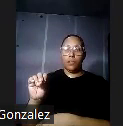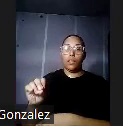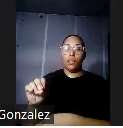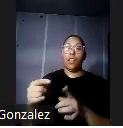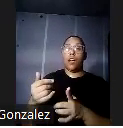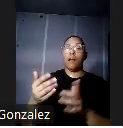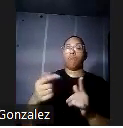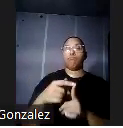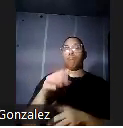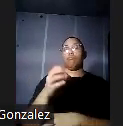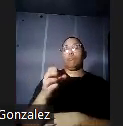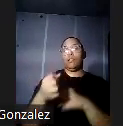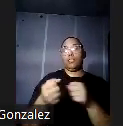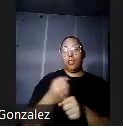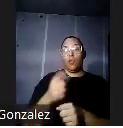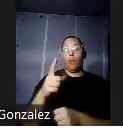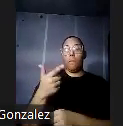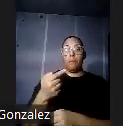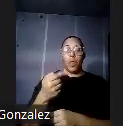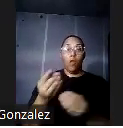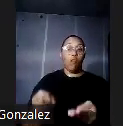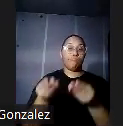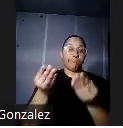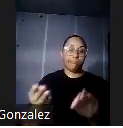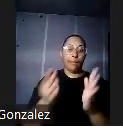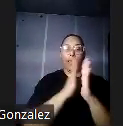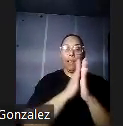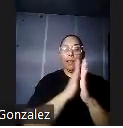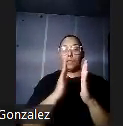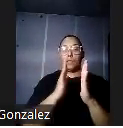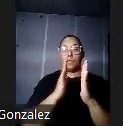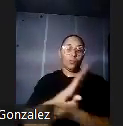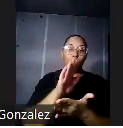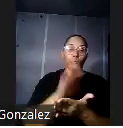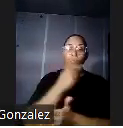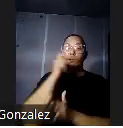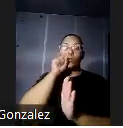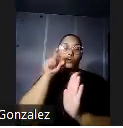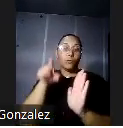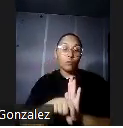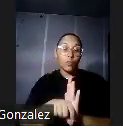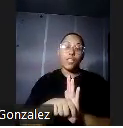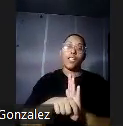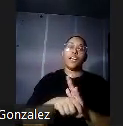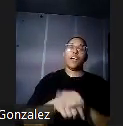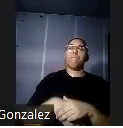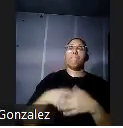XXI donaron a la biblioteca material fotográfico anuario